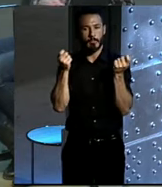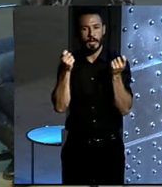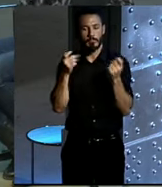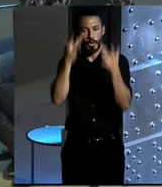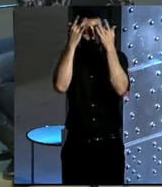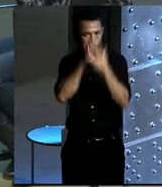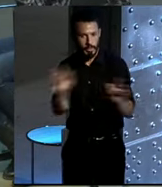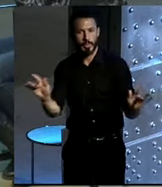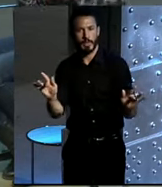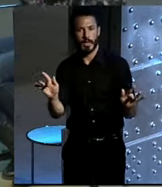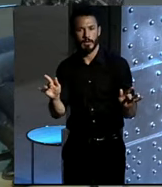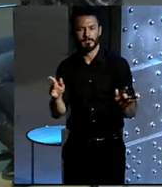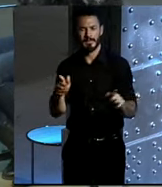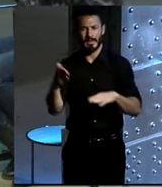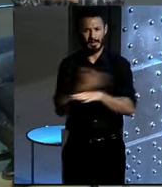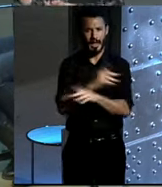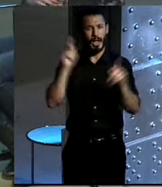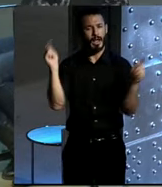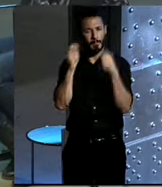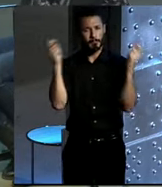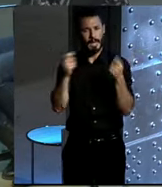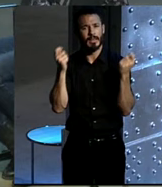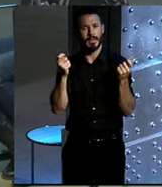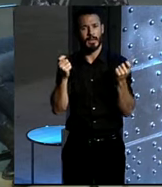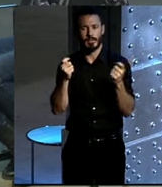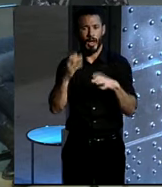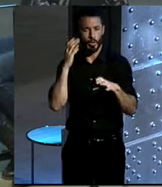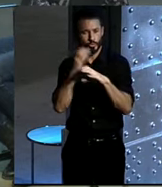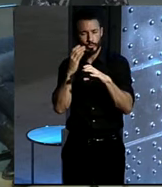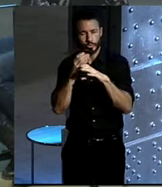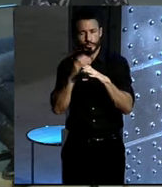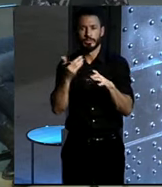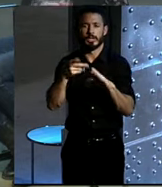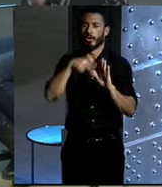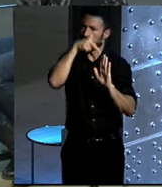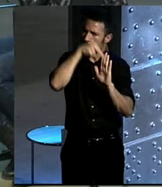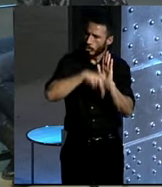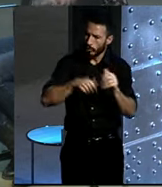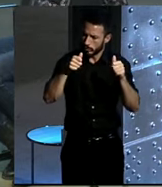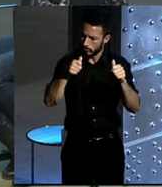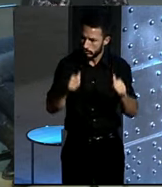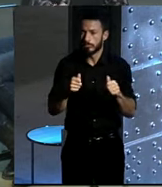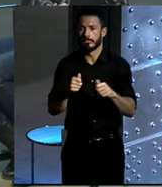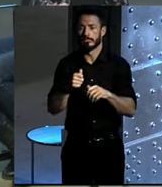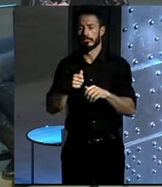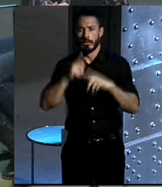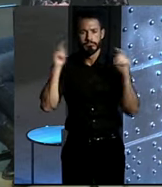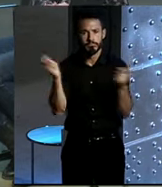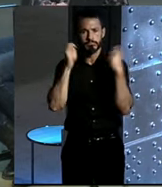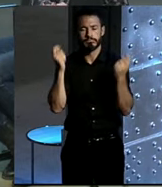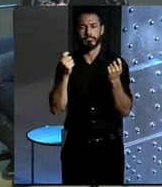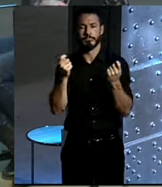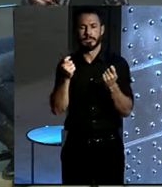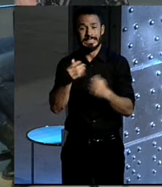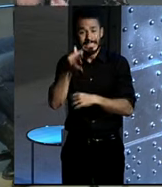una campaña que la ha habido, o los autobuses de Madrid se han paseado con ciertas normas básicas que tenían que, cuando instauraron el Bicimad, pero en